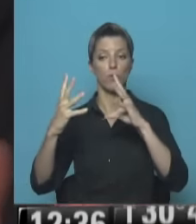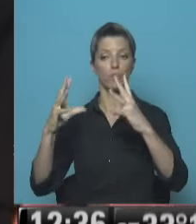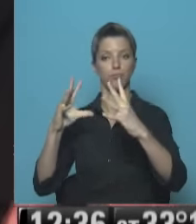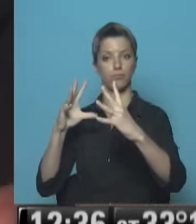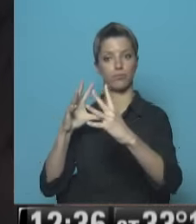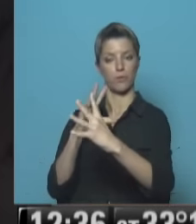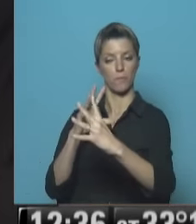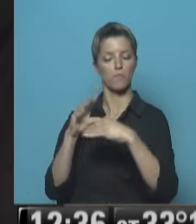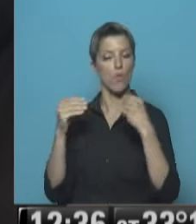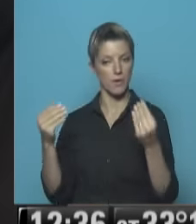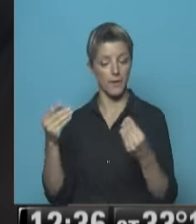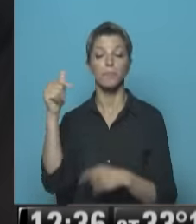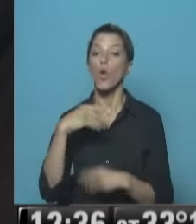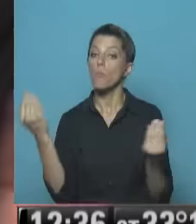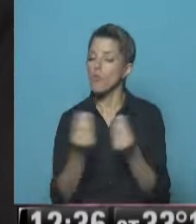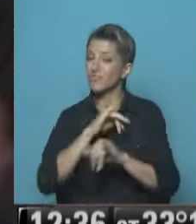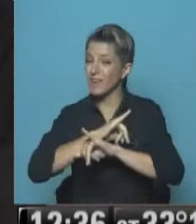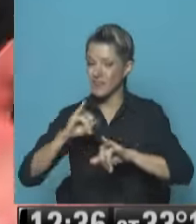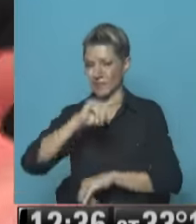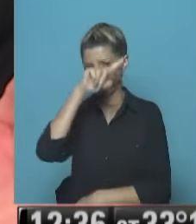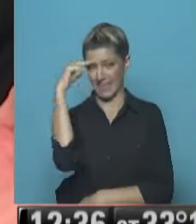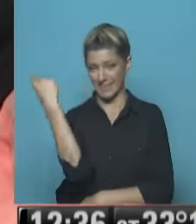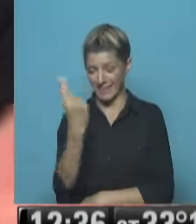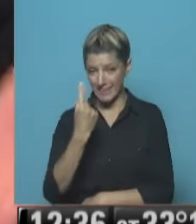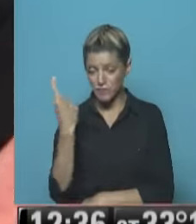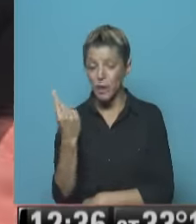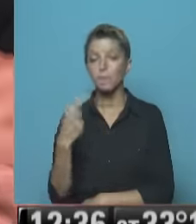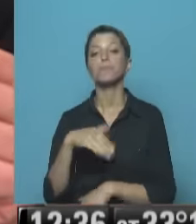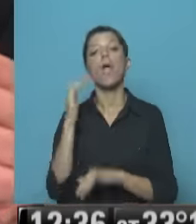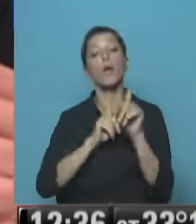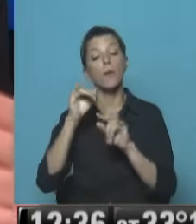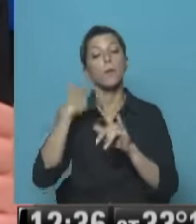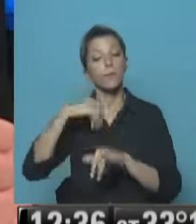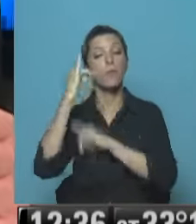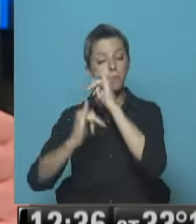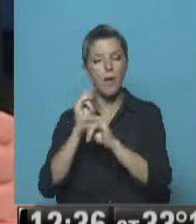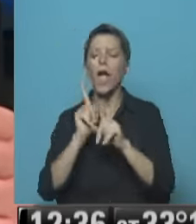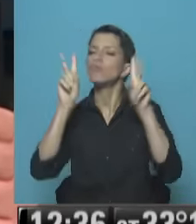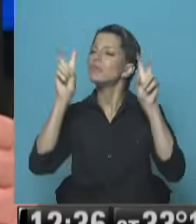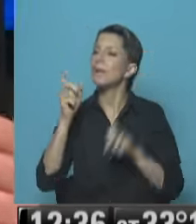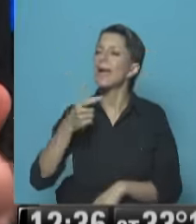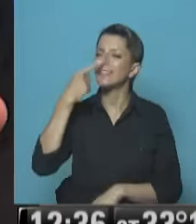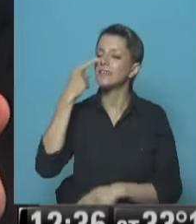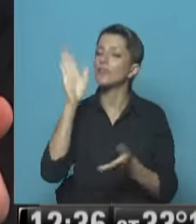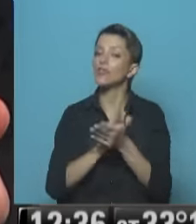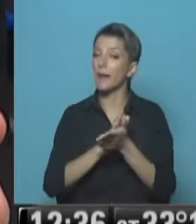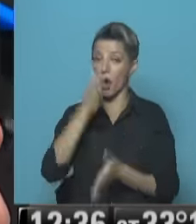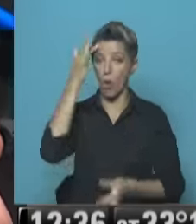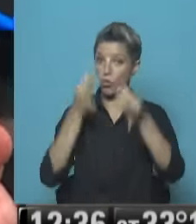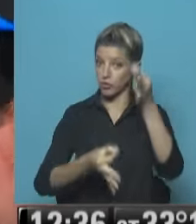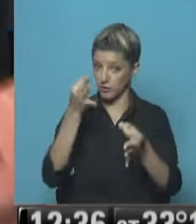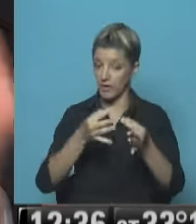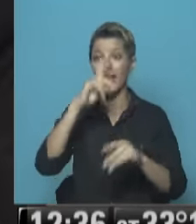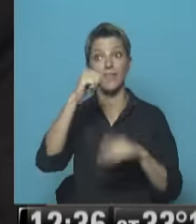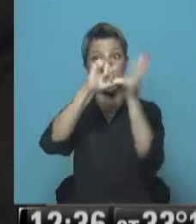revés Muchas noticias del ámbito internacional, por supuesto vamos a tratar de dar algunas Hay un tema interesante que tiene que ver con la justicia, que está interviniendo en